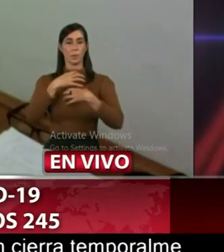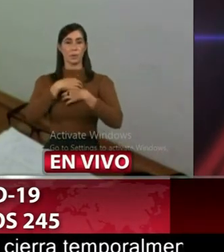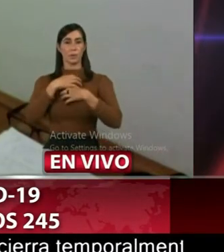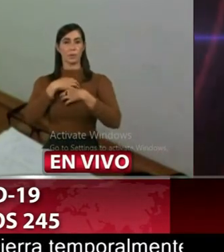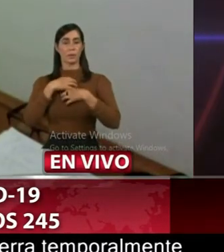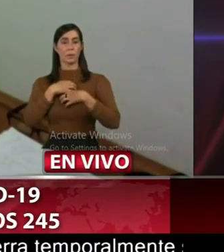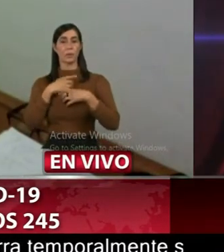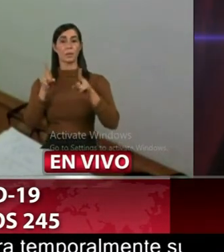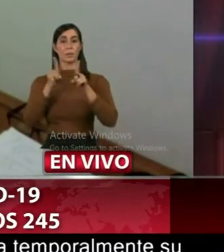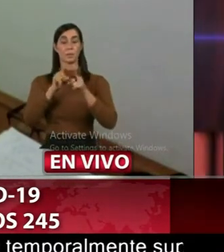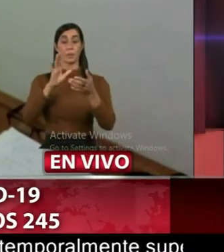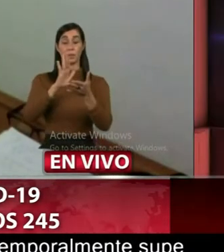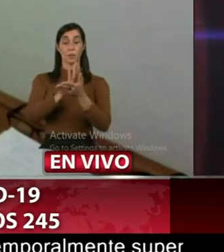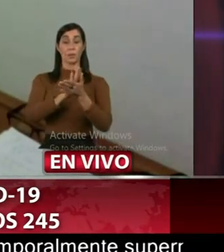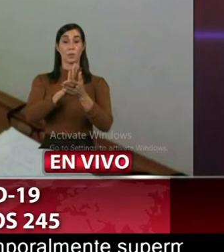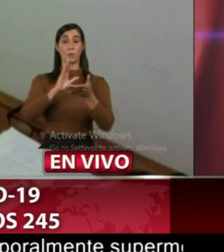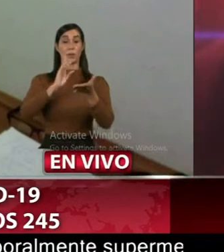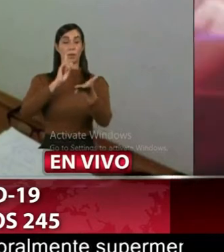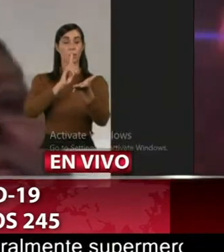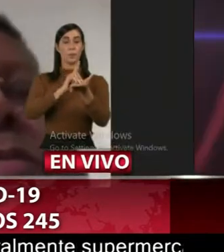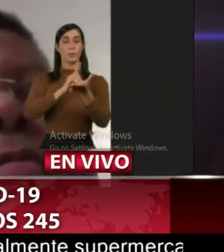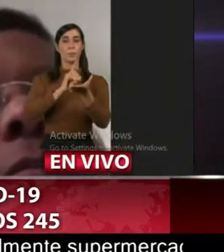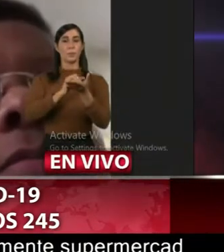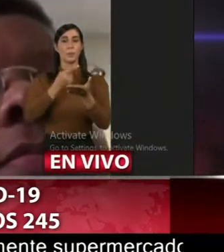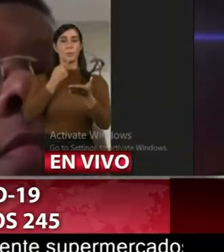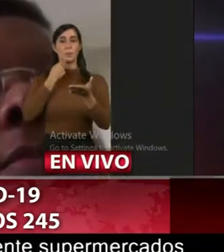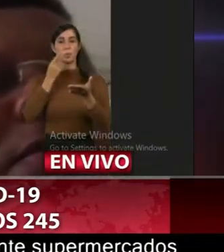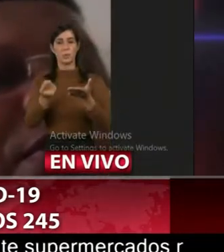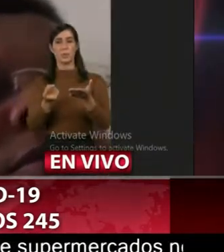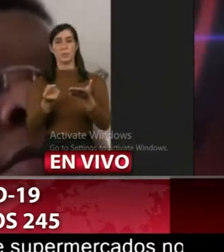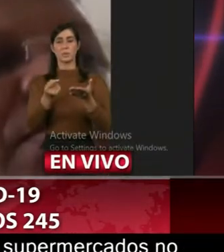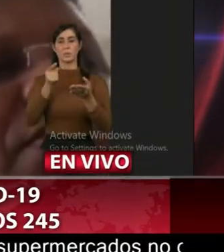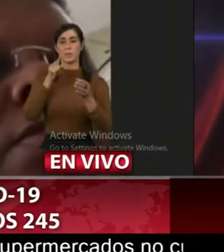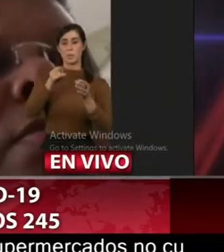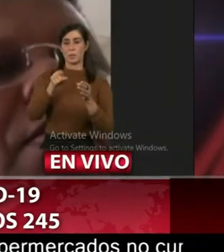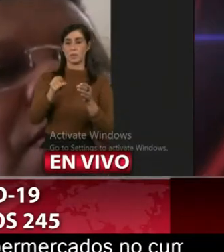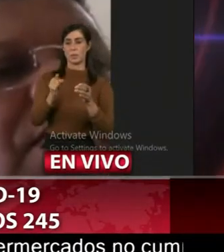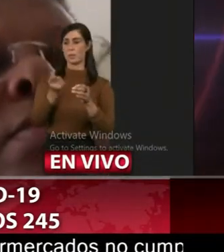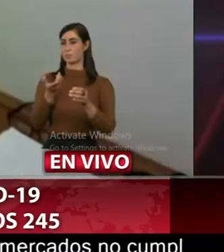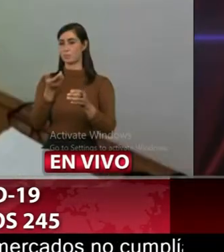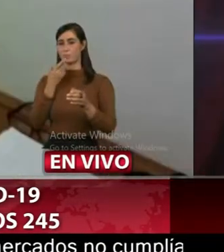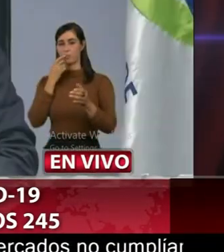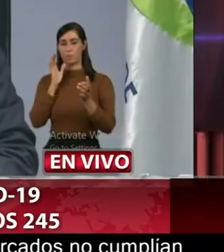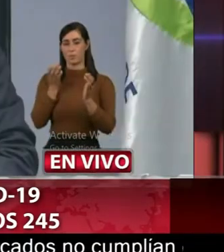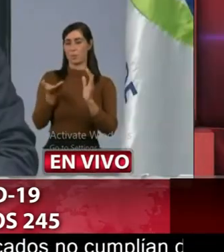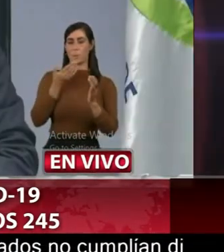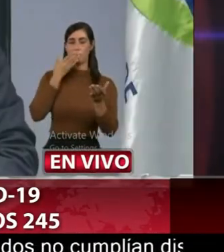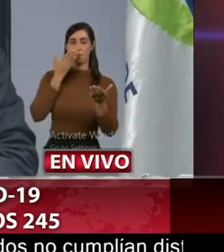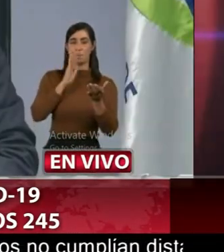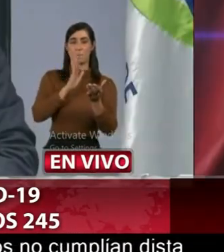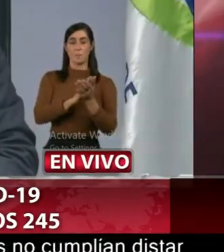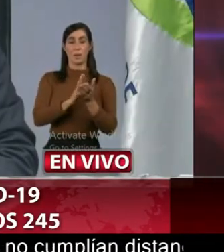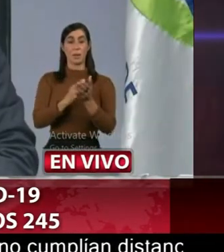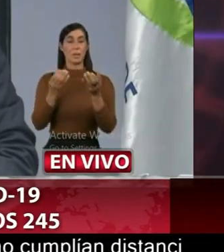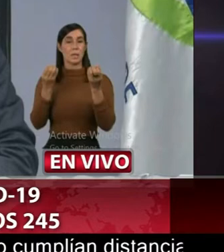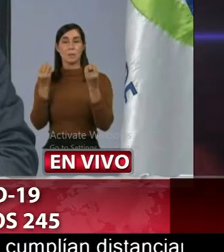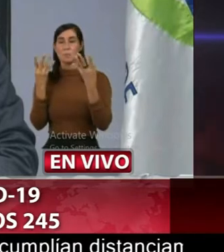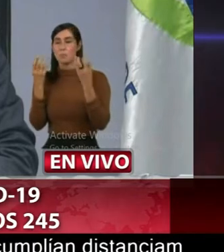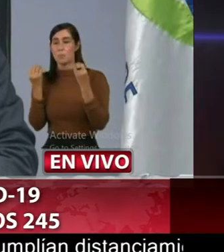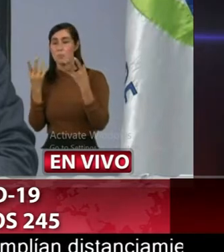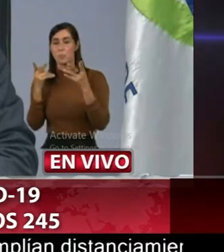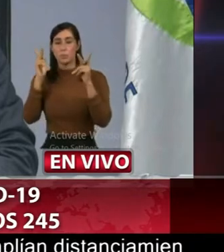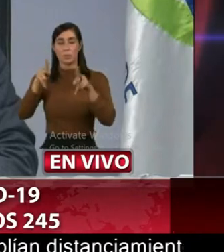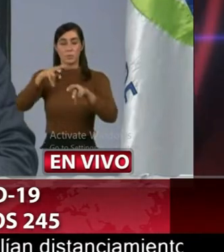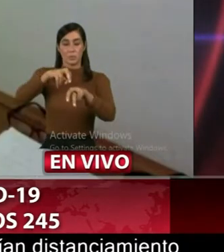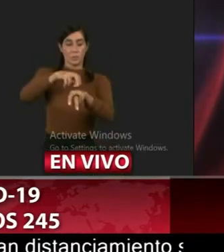política de distanciamiento social ha fracasado porque hay mucha gente en las calles y mucha gente aglomerada en un tipo del